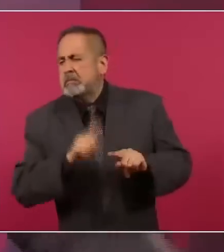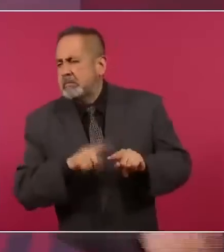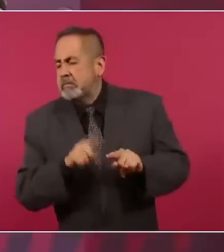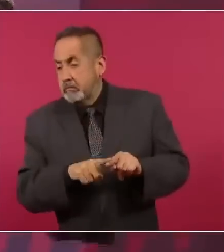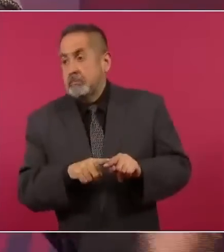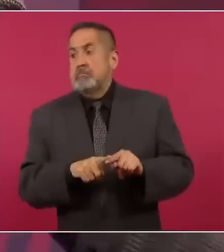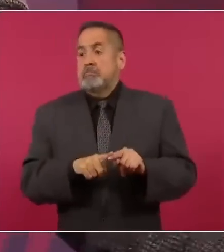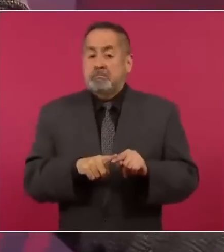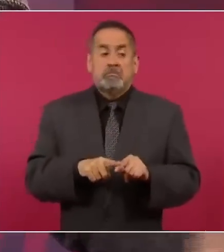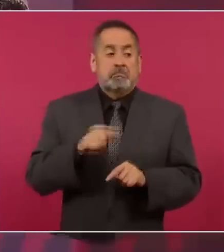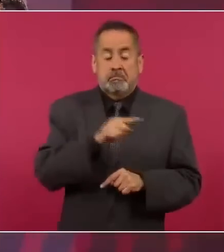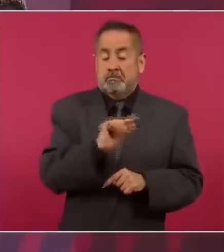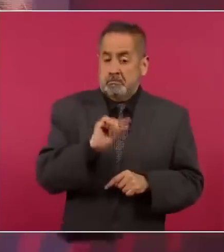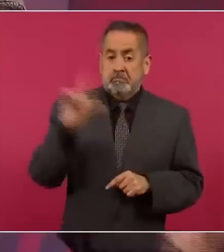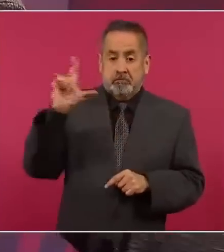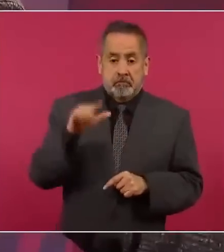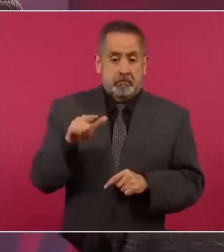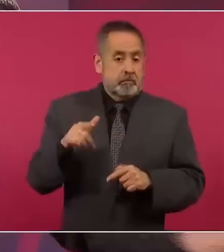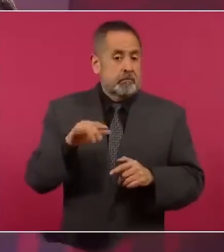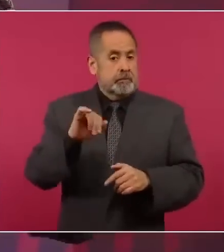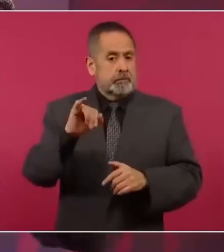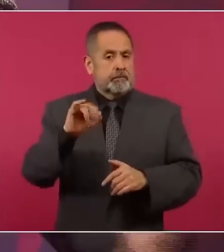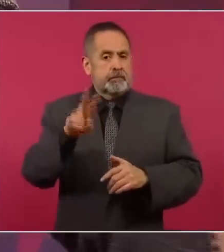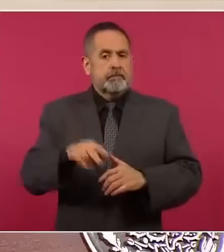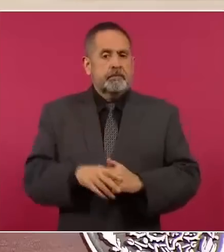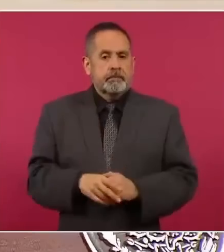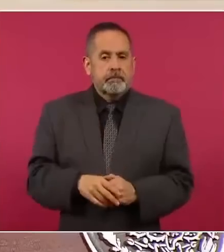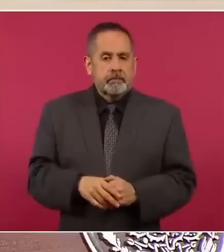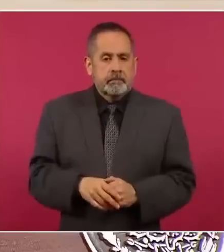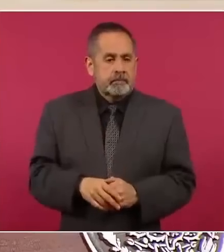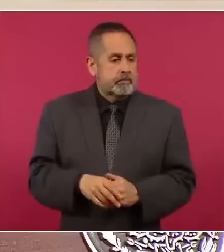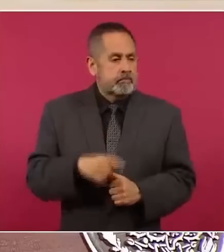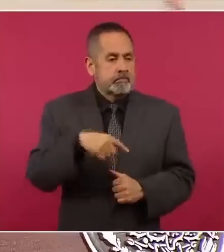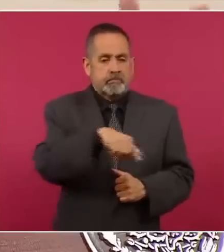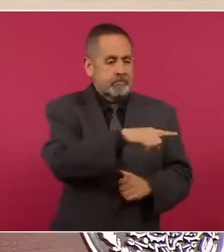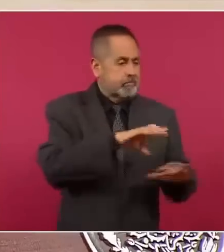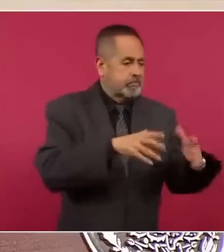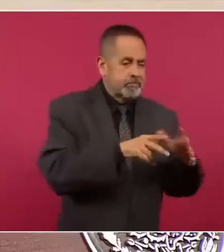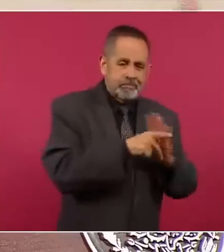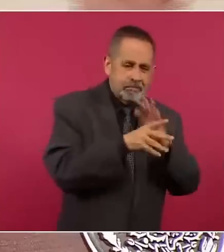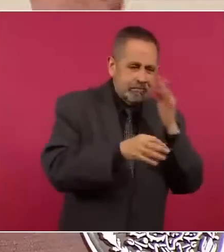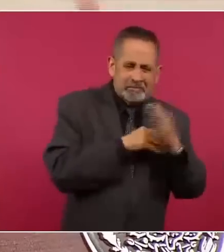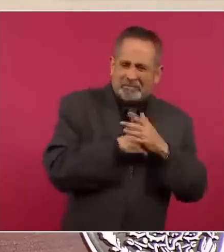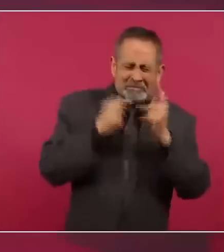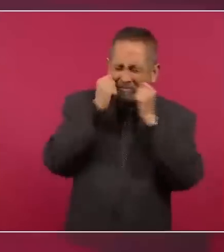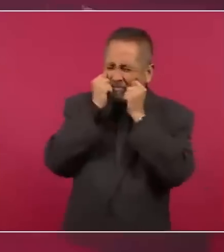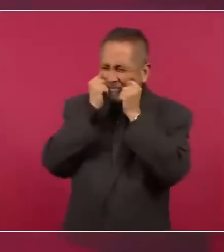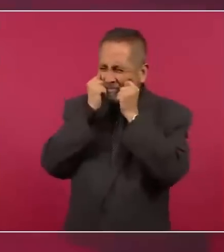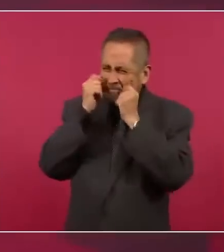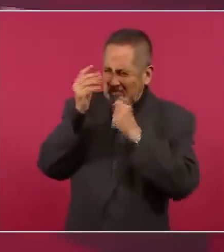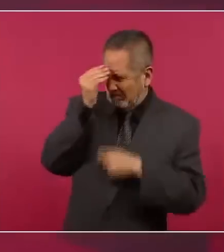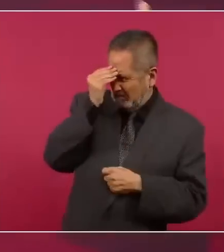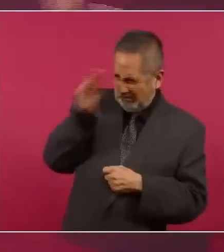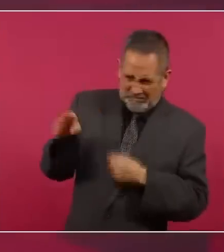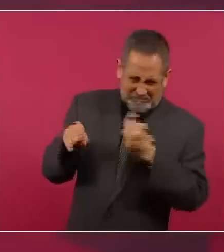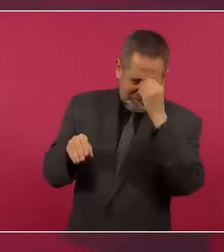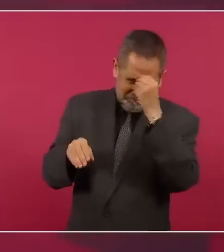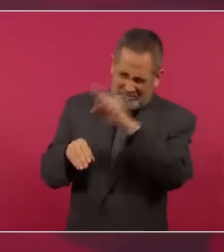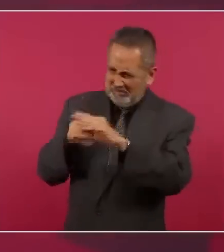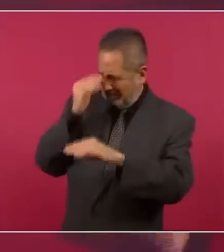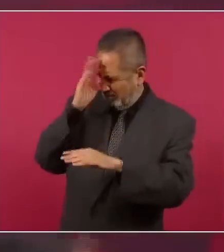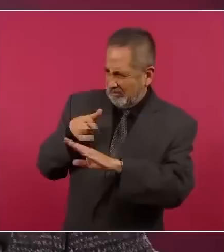no les importa, no toman en cuenta nada, es